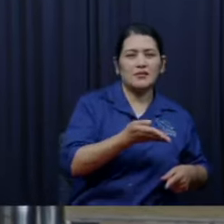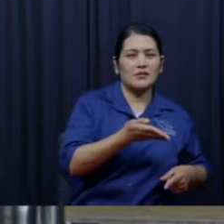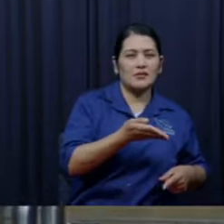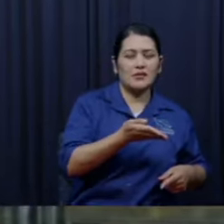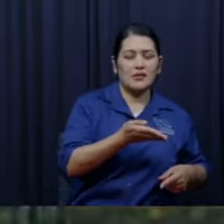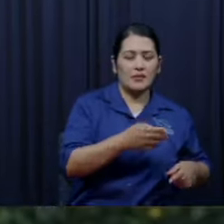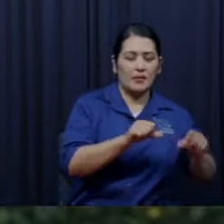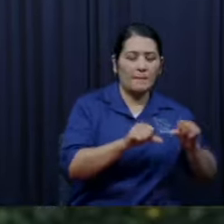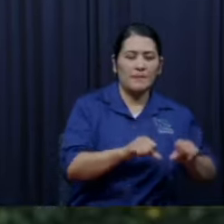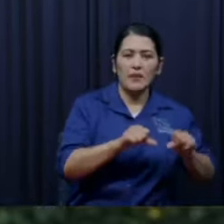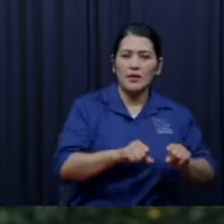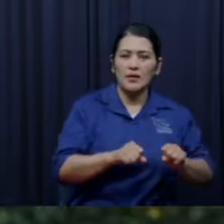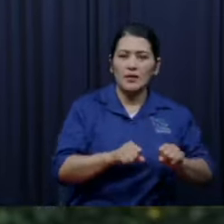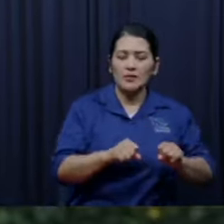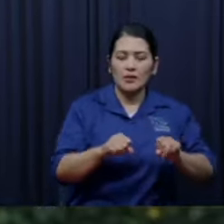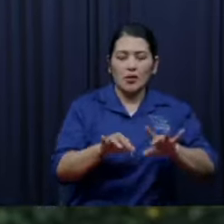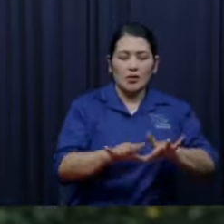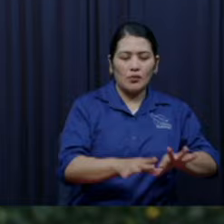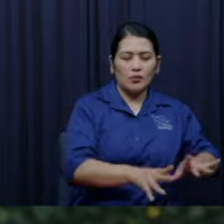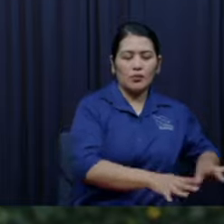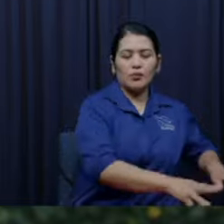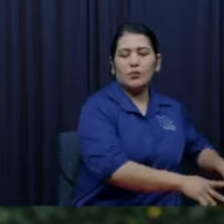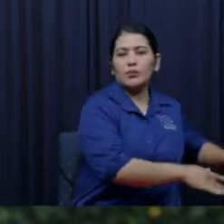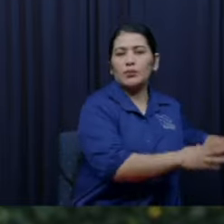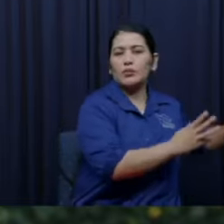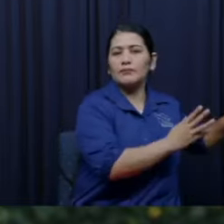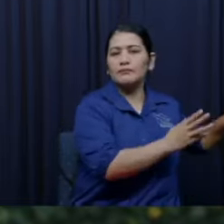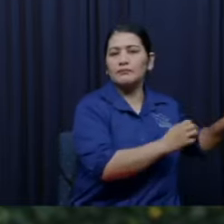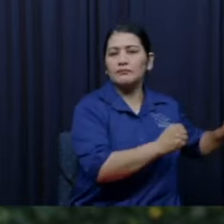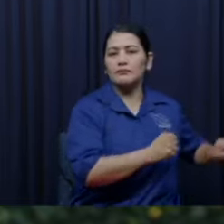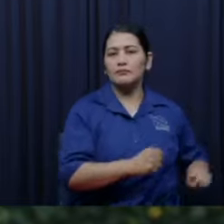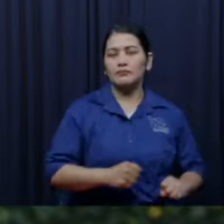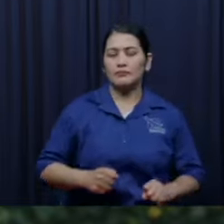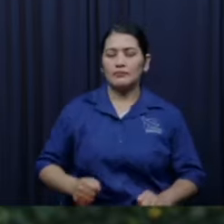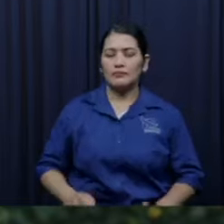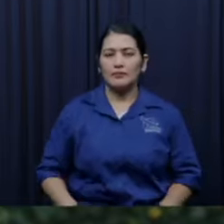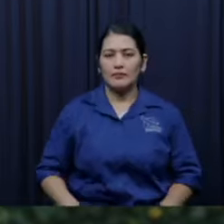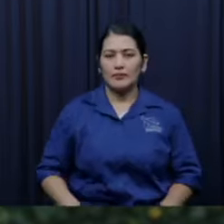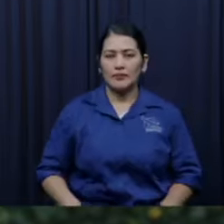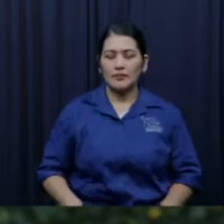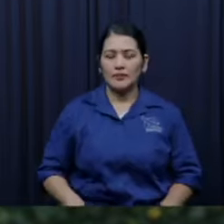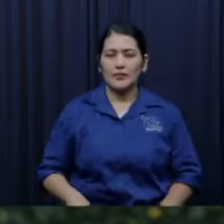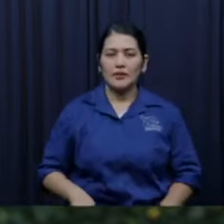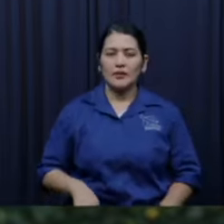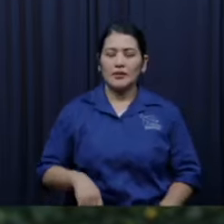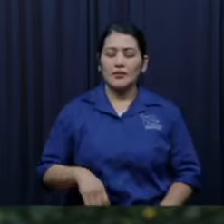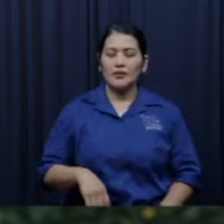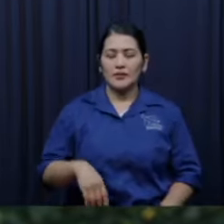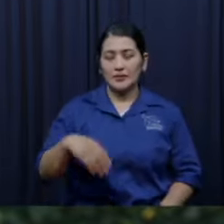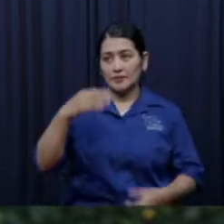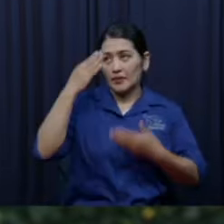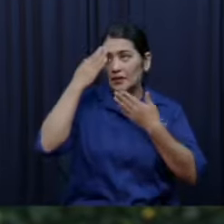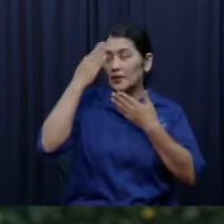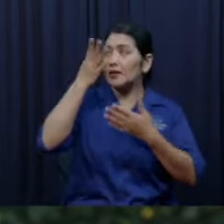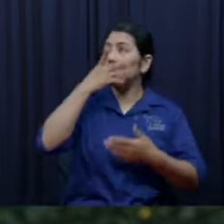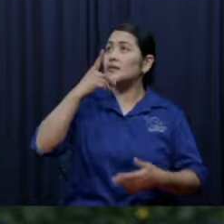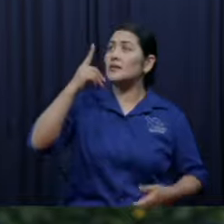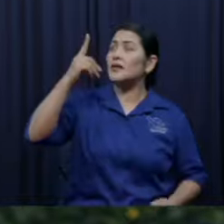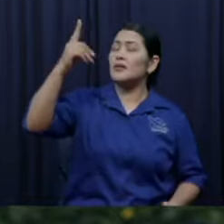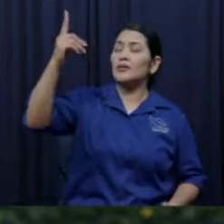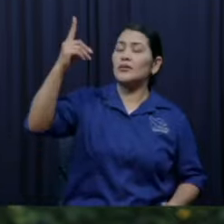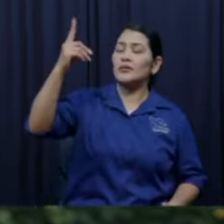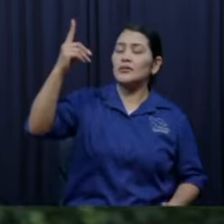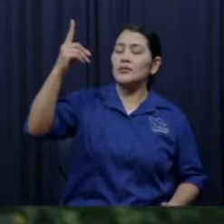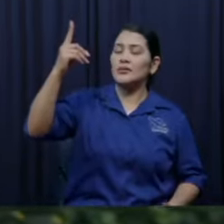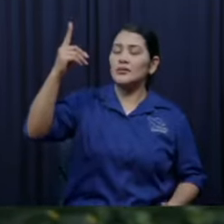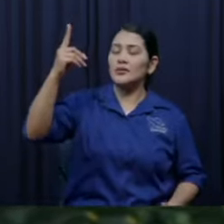y gracias a Dios que no para siempre se tría el trigo aleluya denle un aplauso